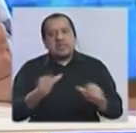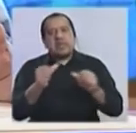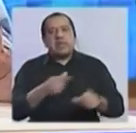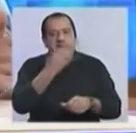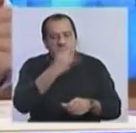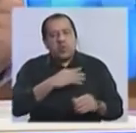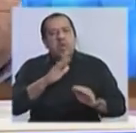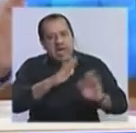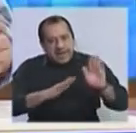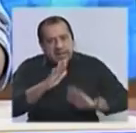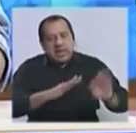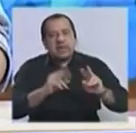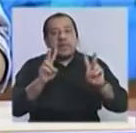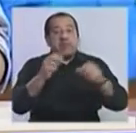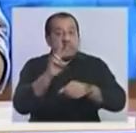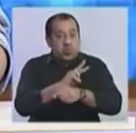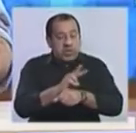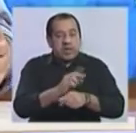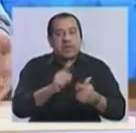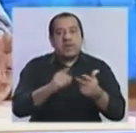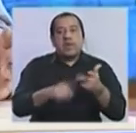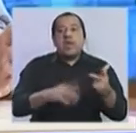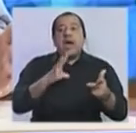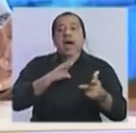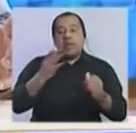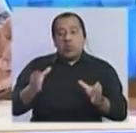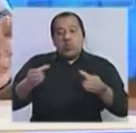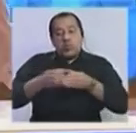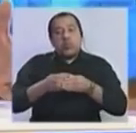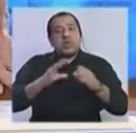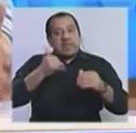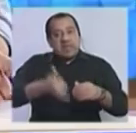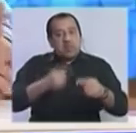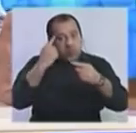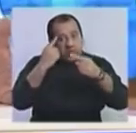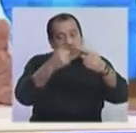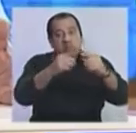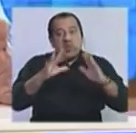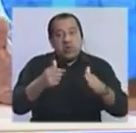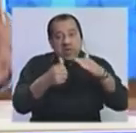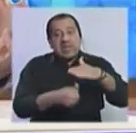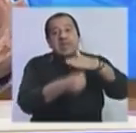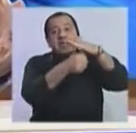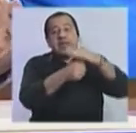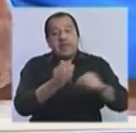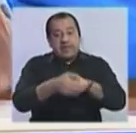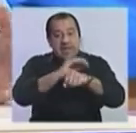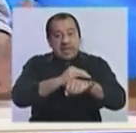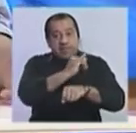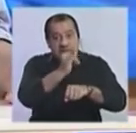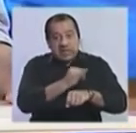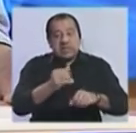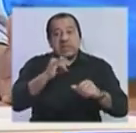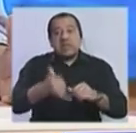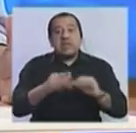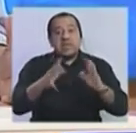ejemplo. Que hay un equipo también que tiene una visión, liderados por supuesto por Daniel Martínez, que tiene una visión de